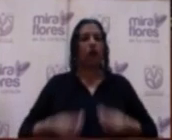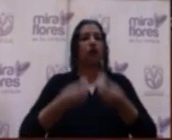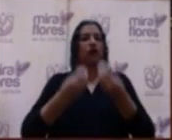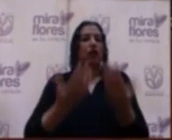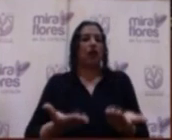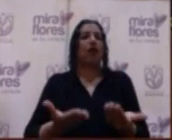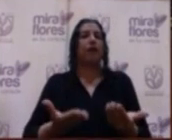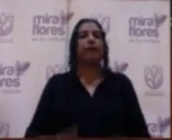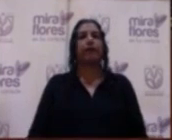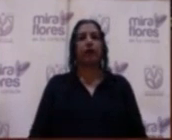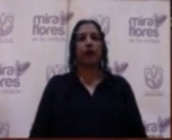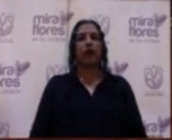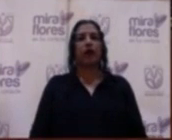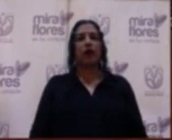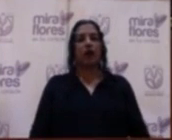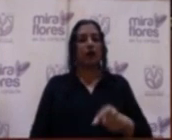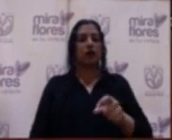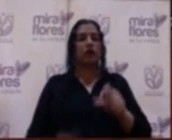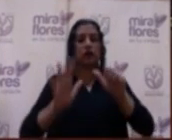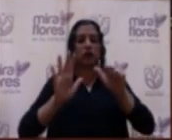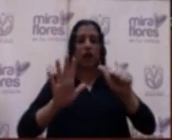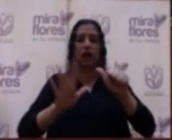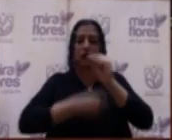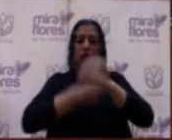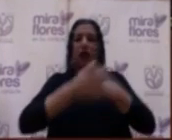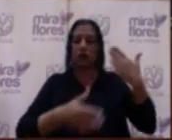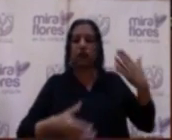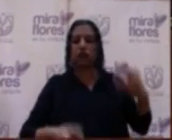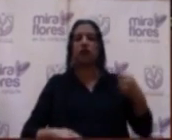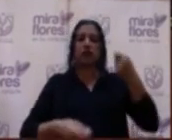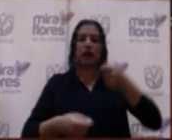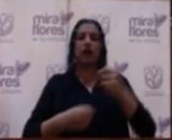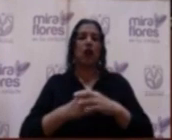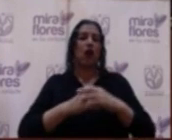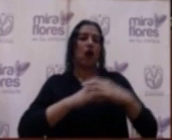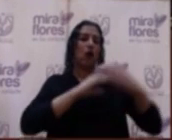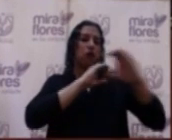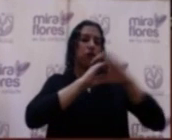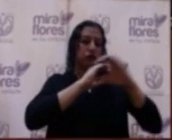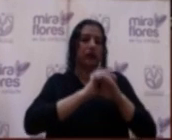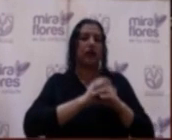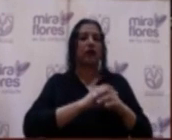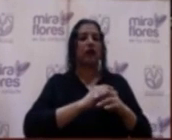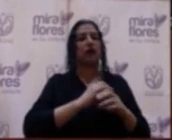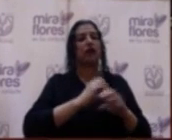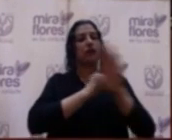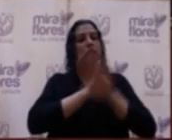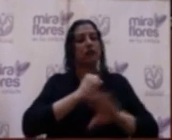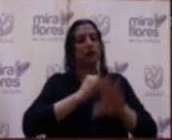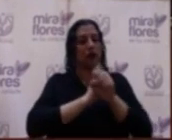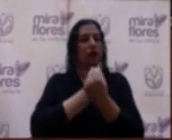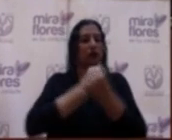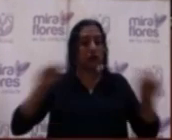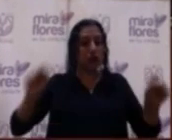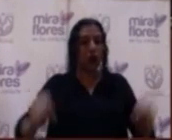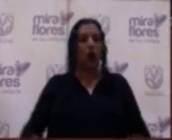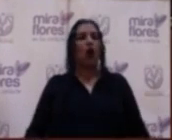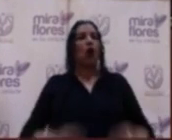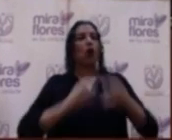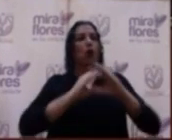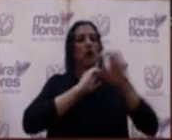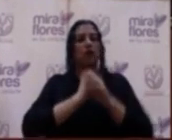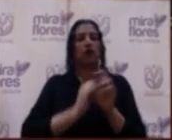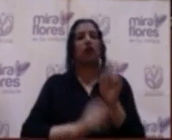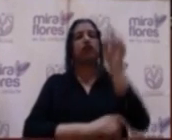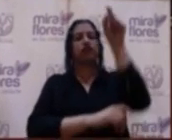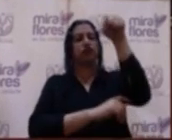en lo que va de los últimos seis años una unidad de rescate, una escala telescópica que es la más moderna del país